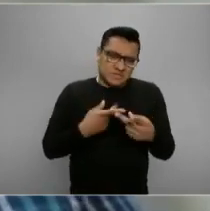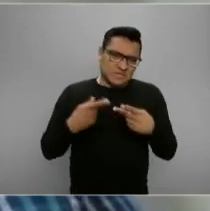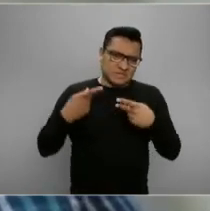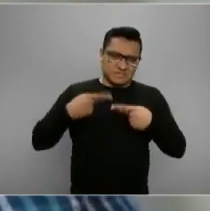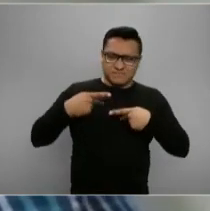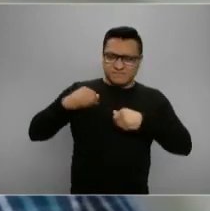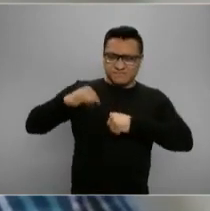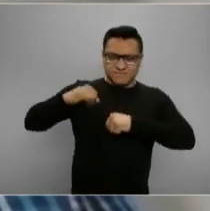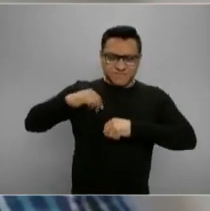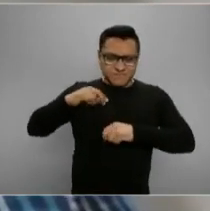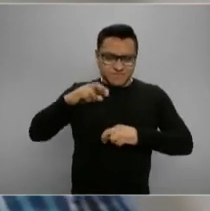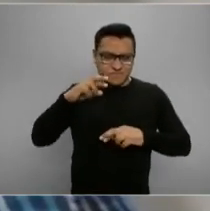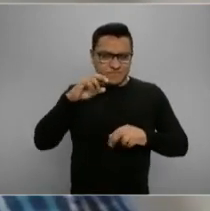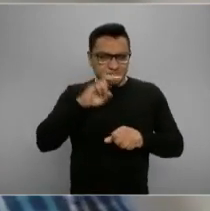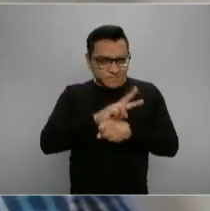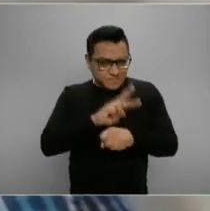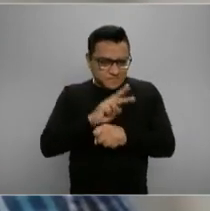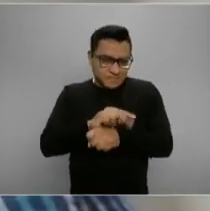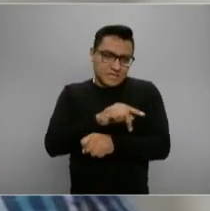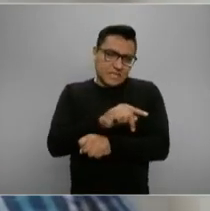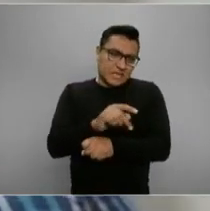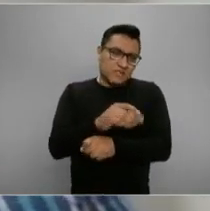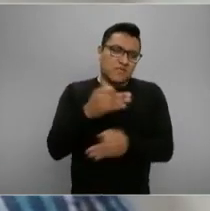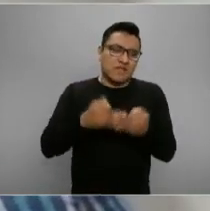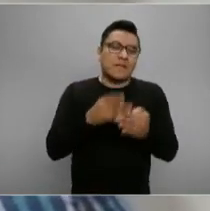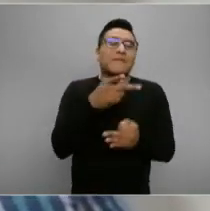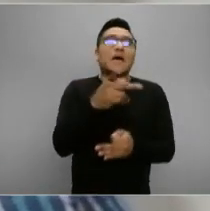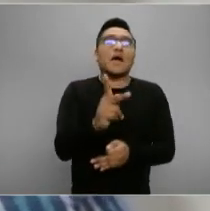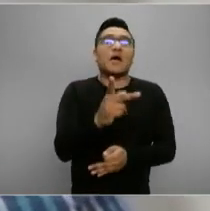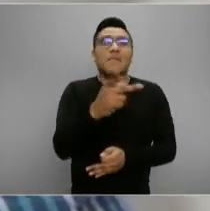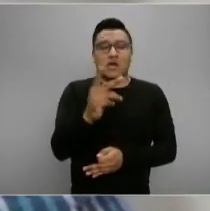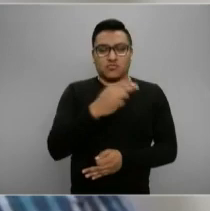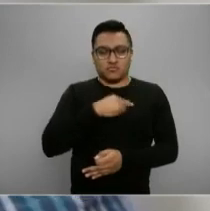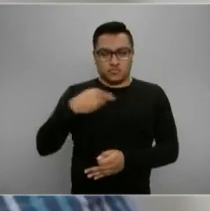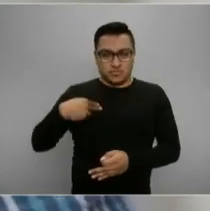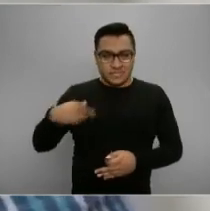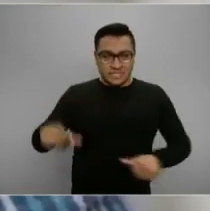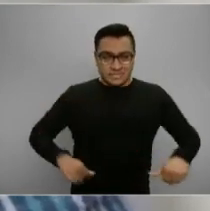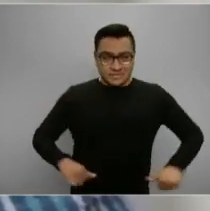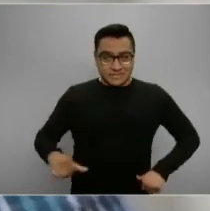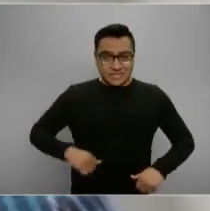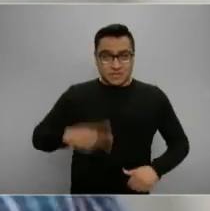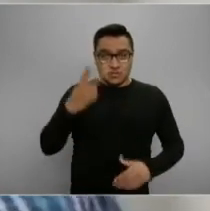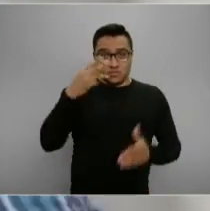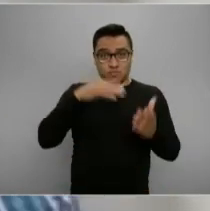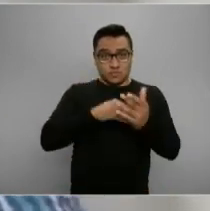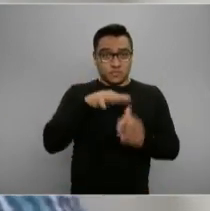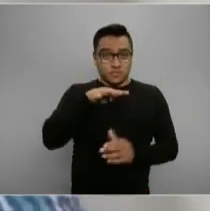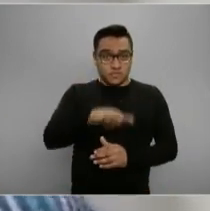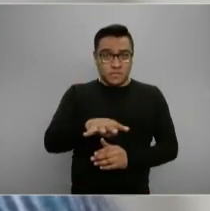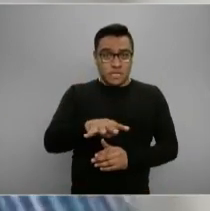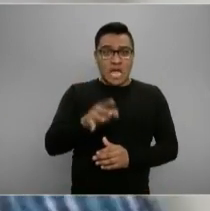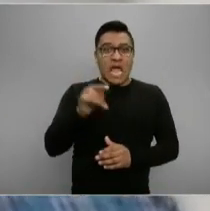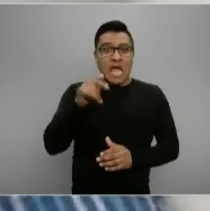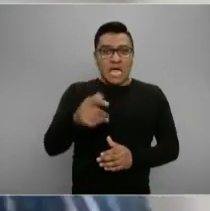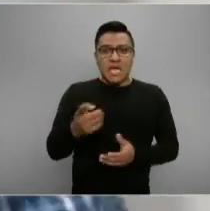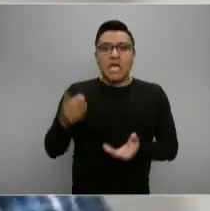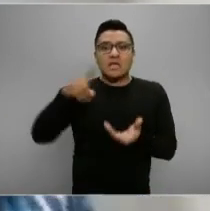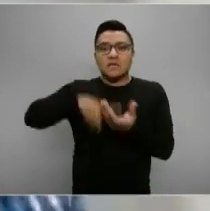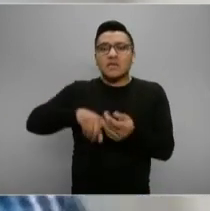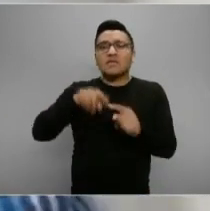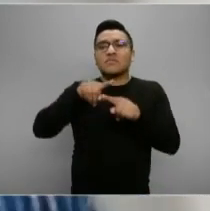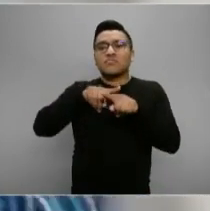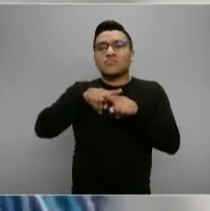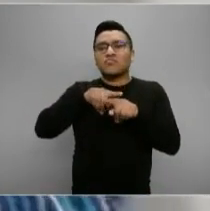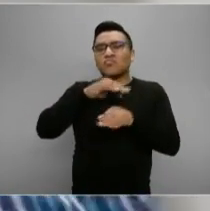gran parte de las obras que estamos ya cerrando 2019 entran dentro de la gama de obras